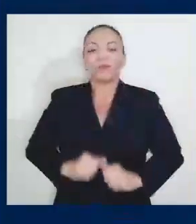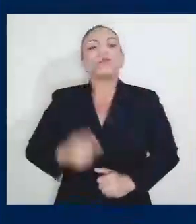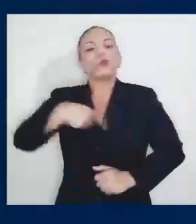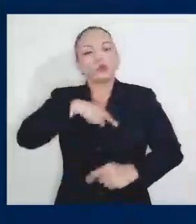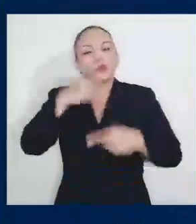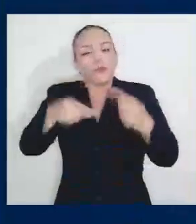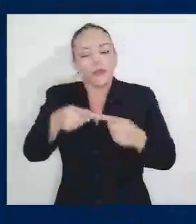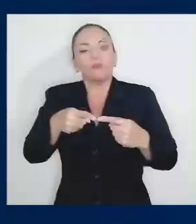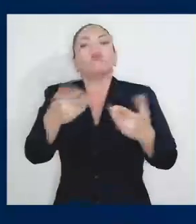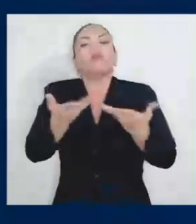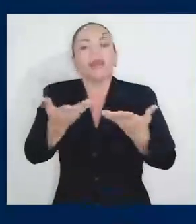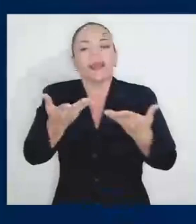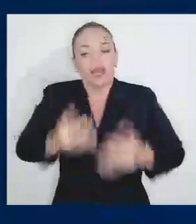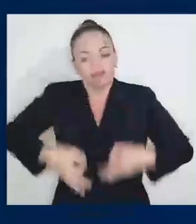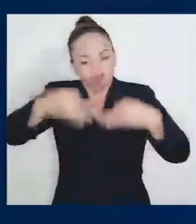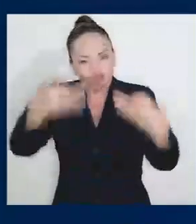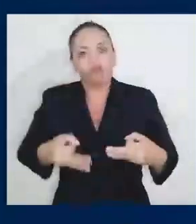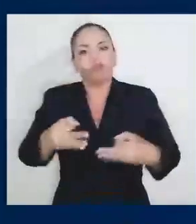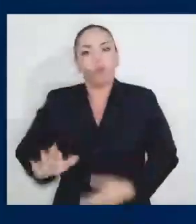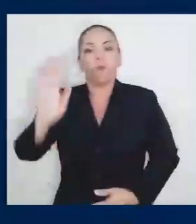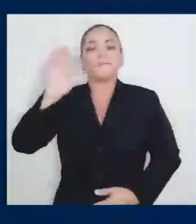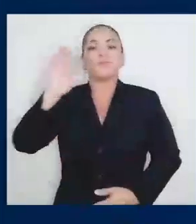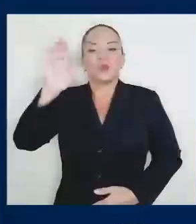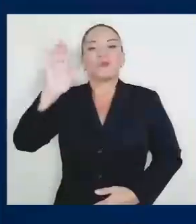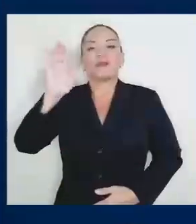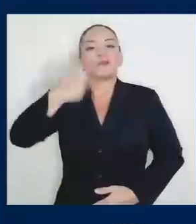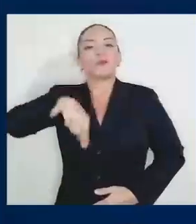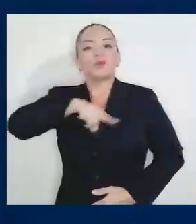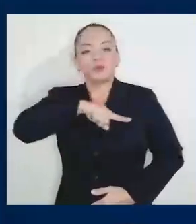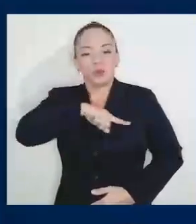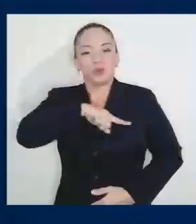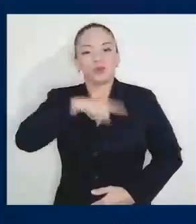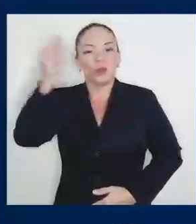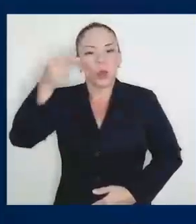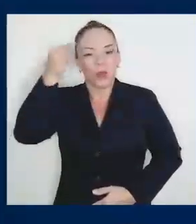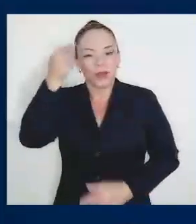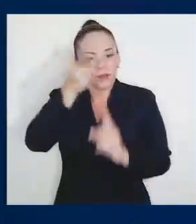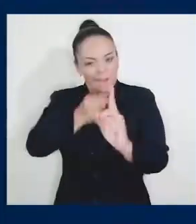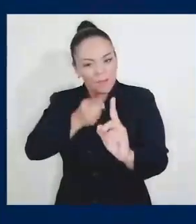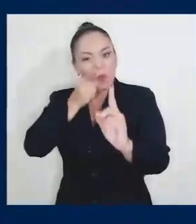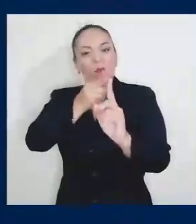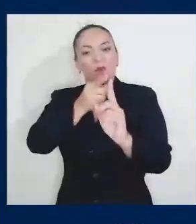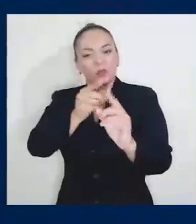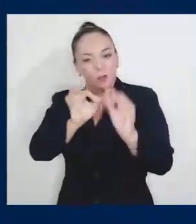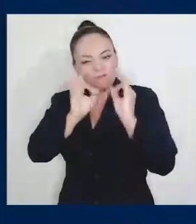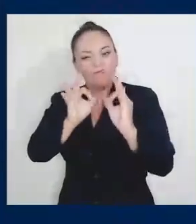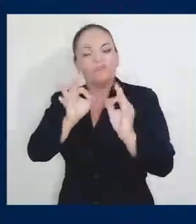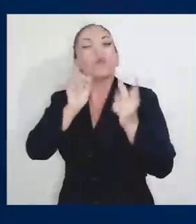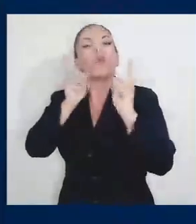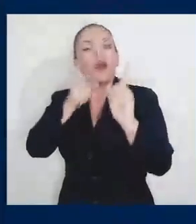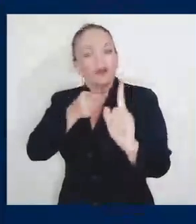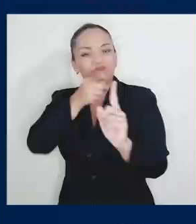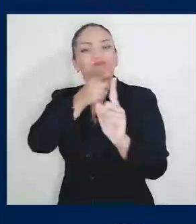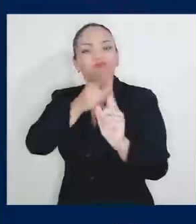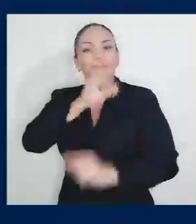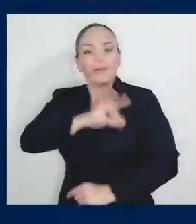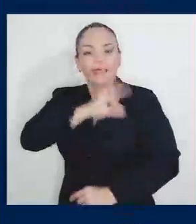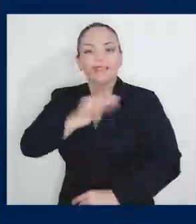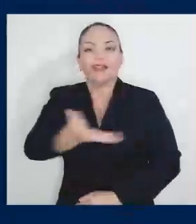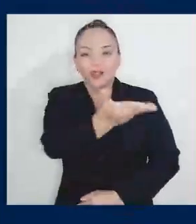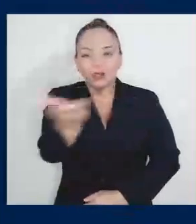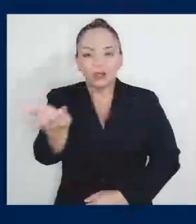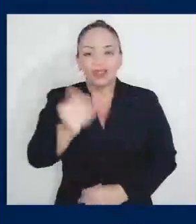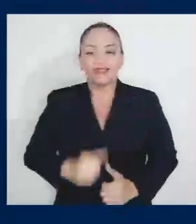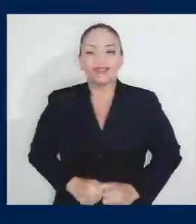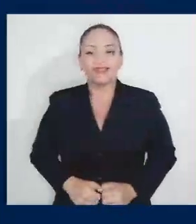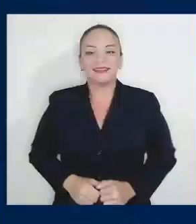compromiso que tenemos para gobernar con propósito su bienestar. A partir de mañana